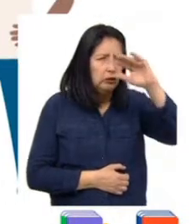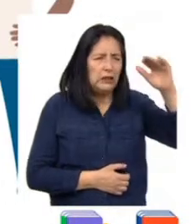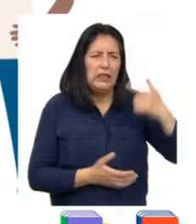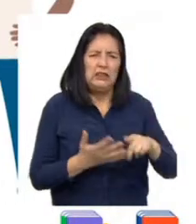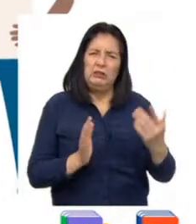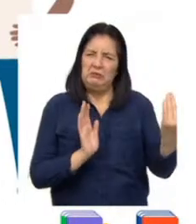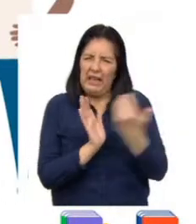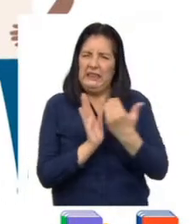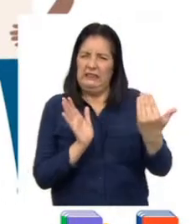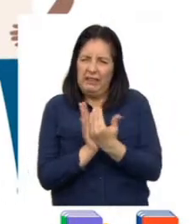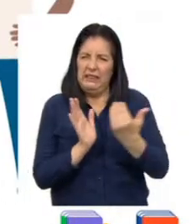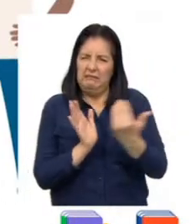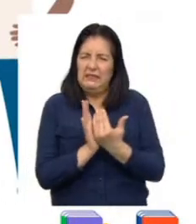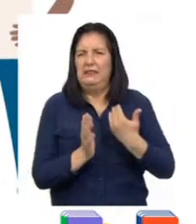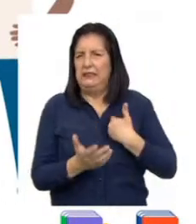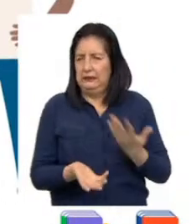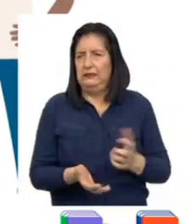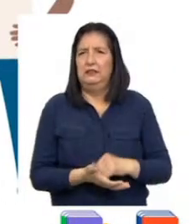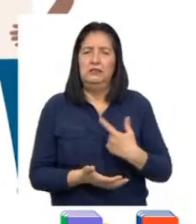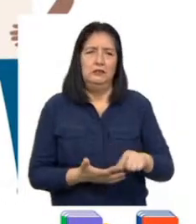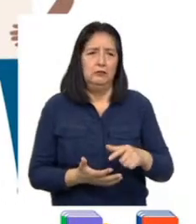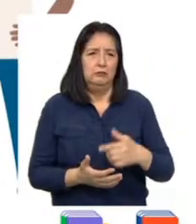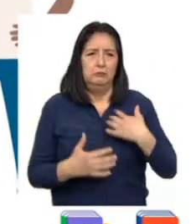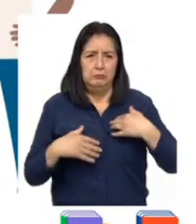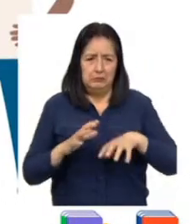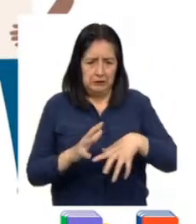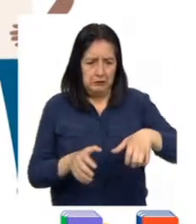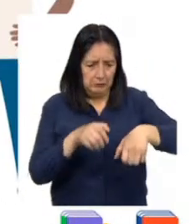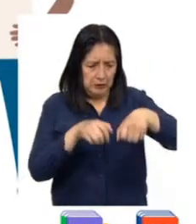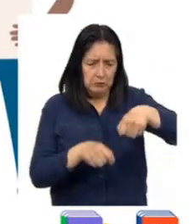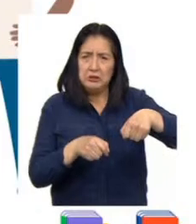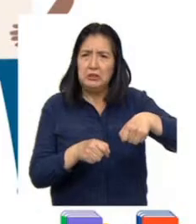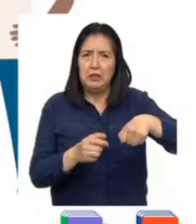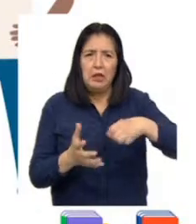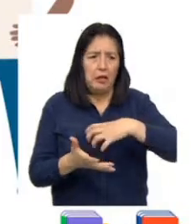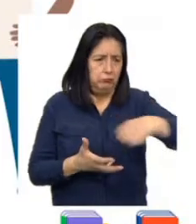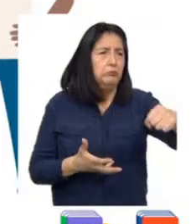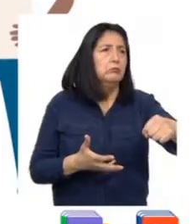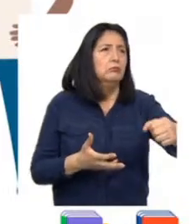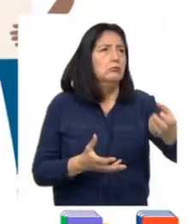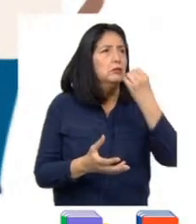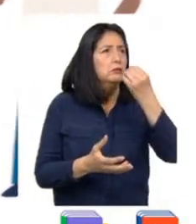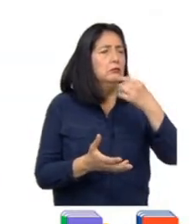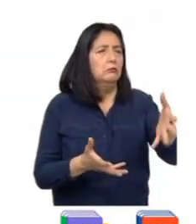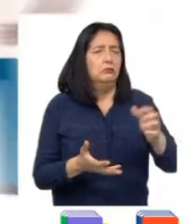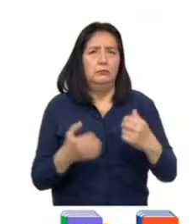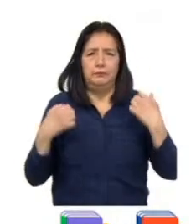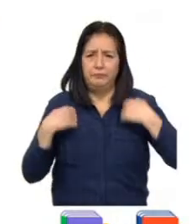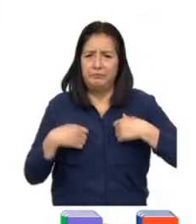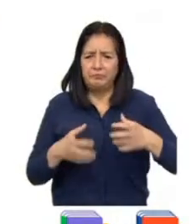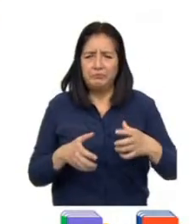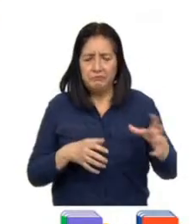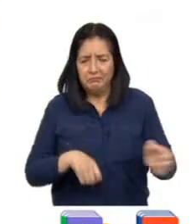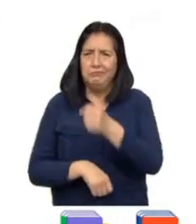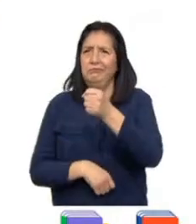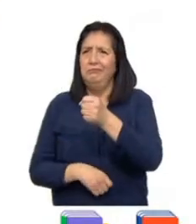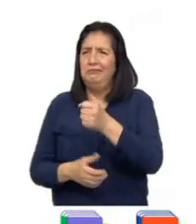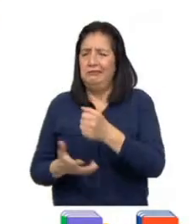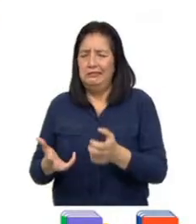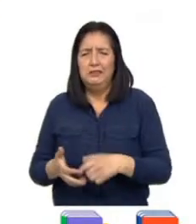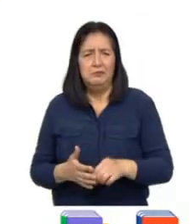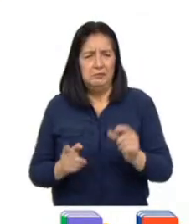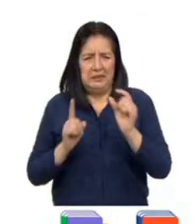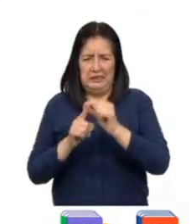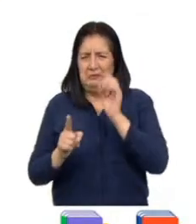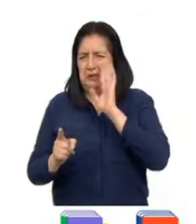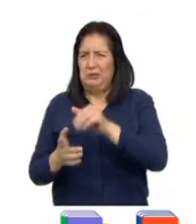molestándome. Se comían la comida que traían mi lonchera, agarraban mi mochila, me insultaban y a